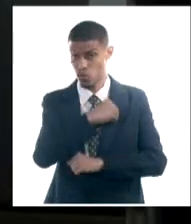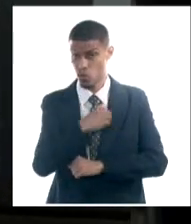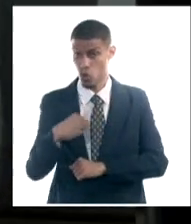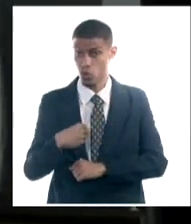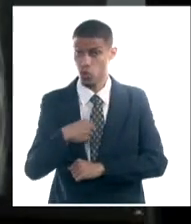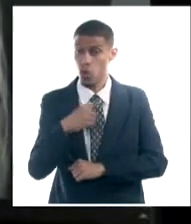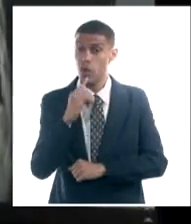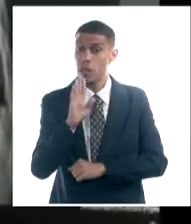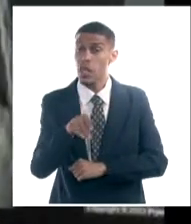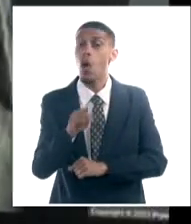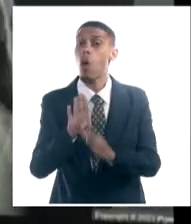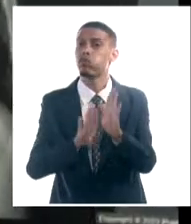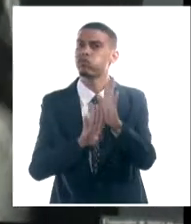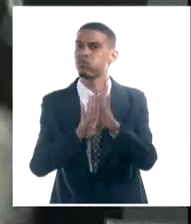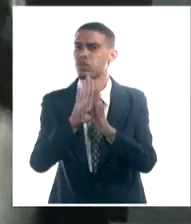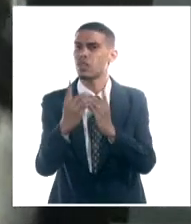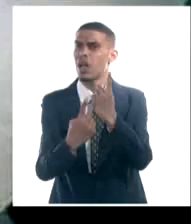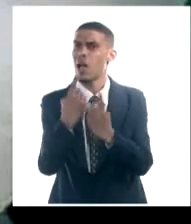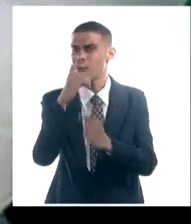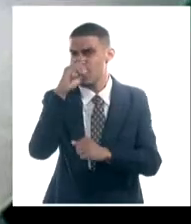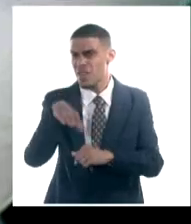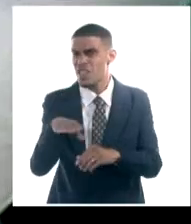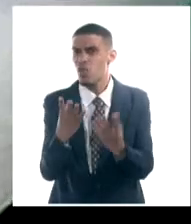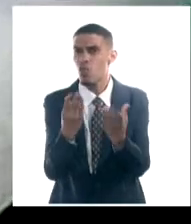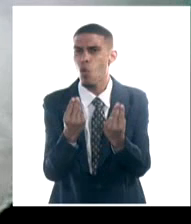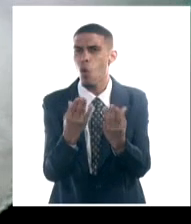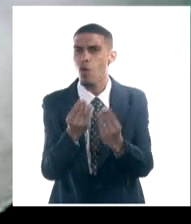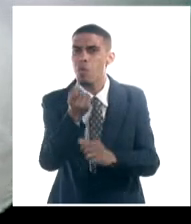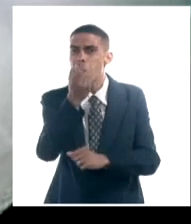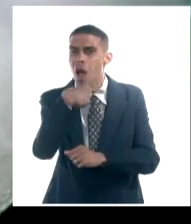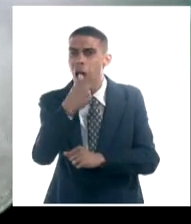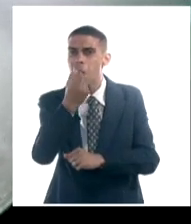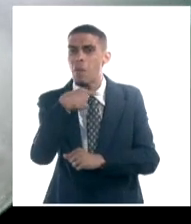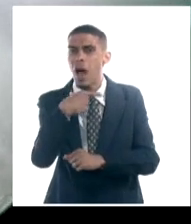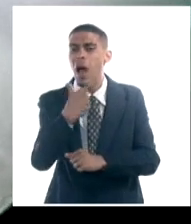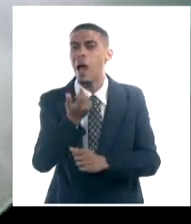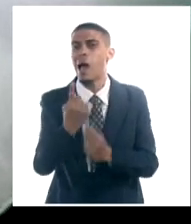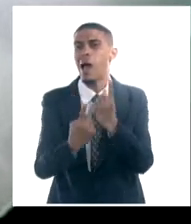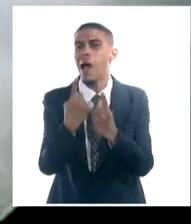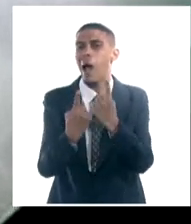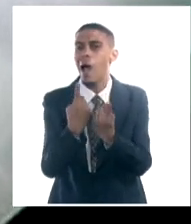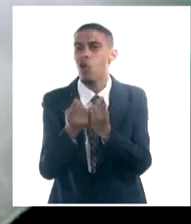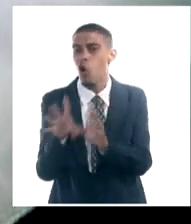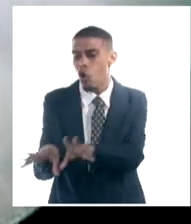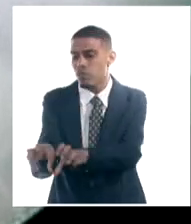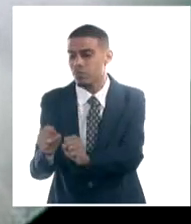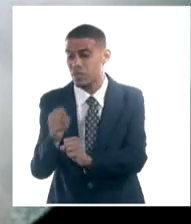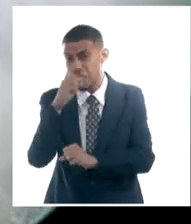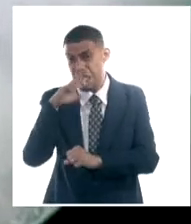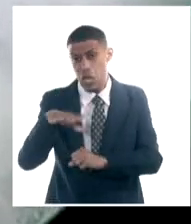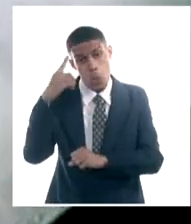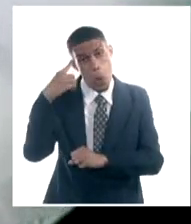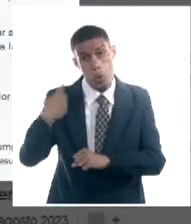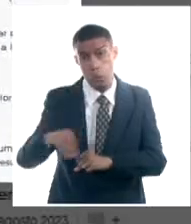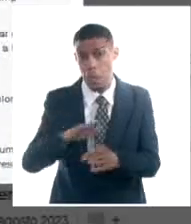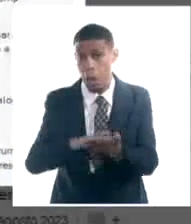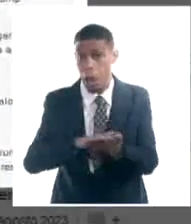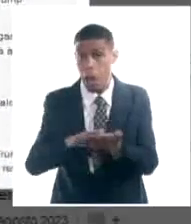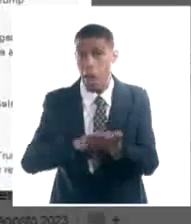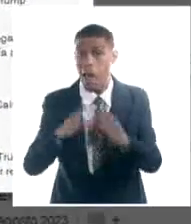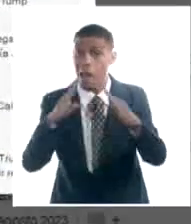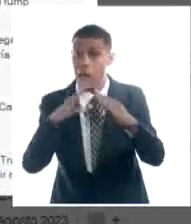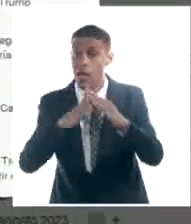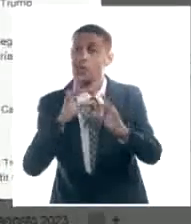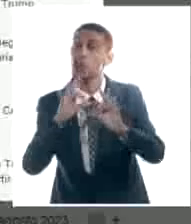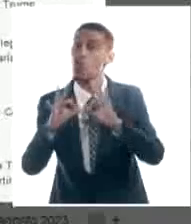casos de niños que ingieren cuerpos extraños y recomendó a las familias reforzar las medidas de seguridad en el hogar y el entorno